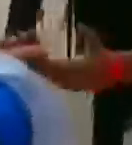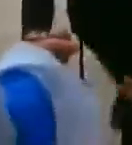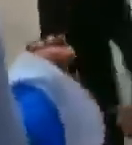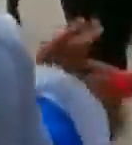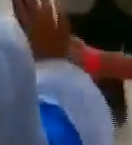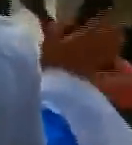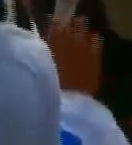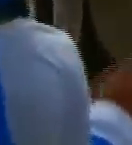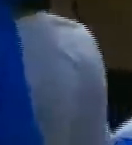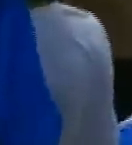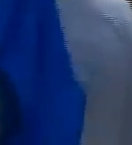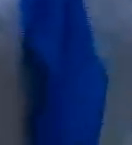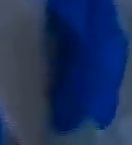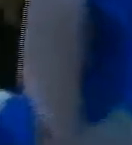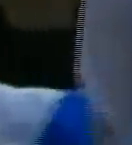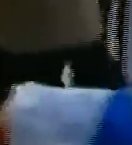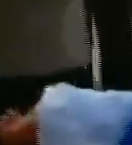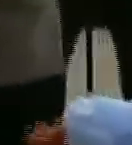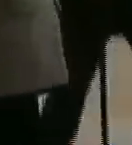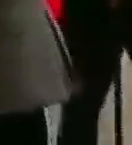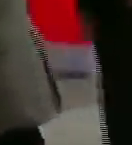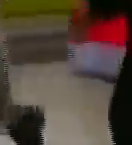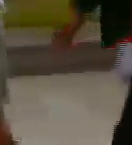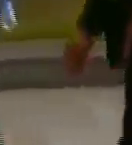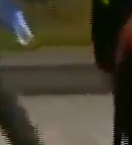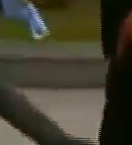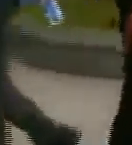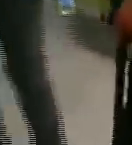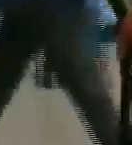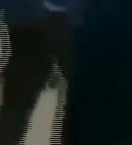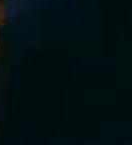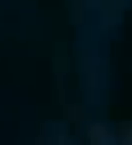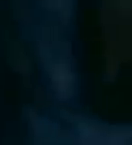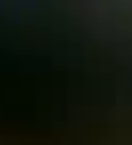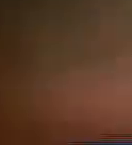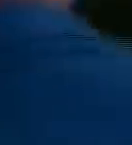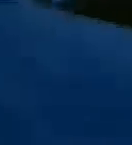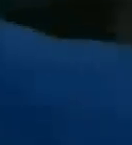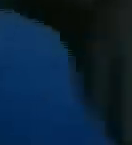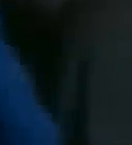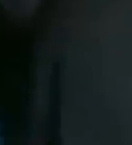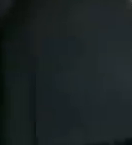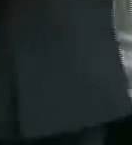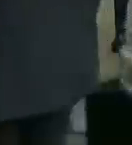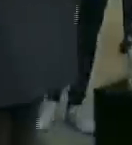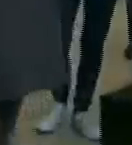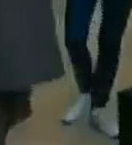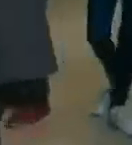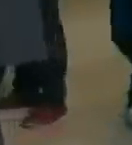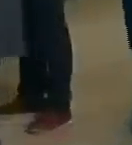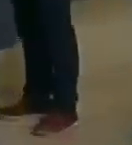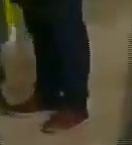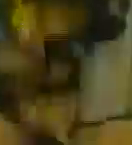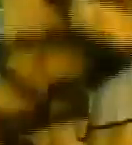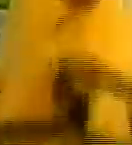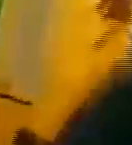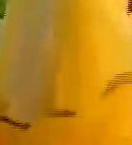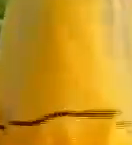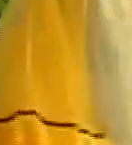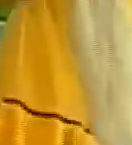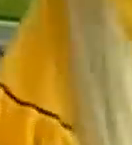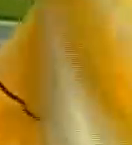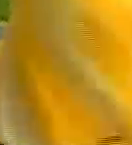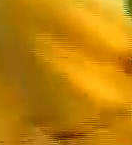parroquia Güigüe en el municipio Carlos Arbelo del Estado Carabobo vemos como hasta ahora pues